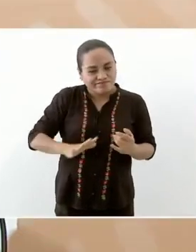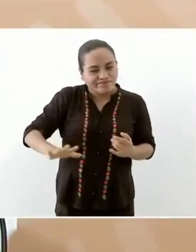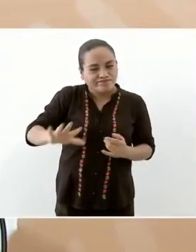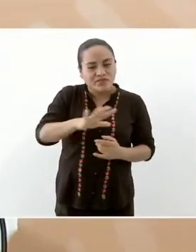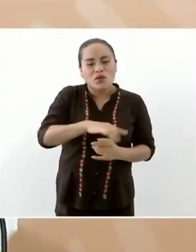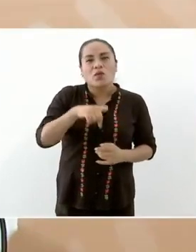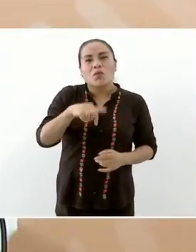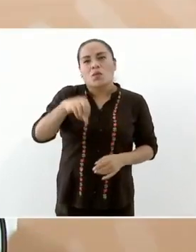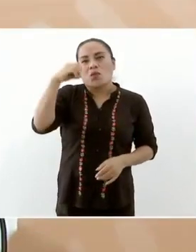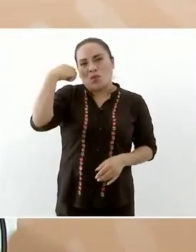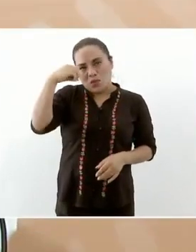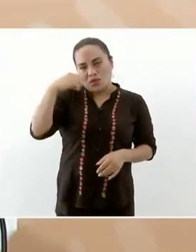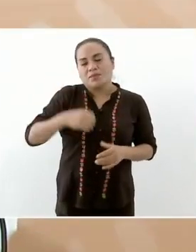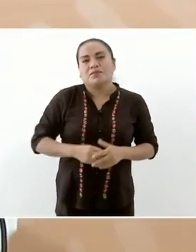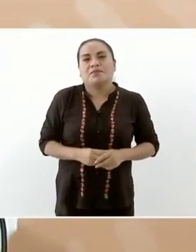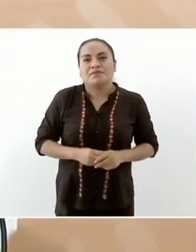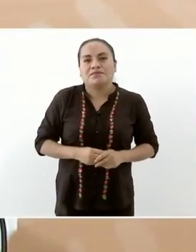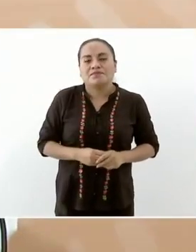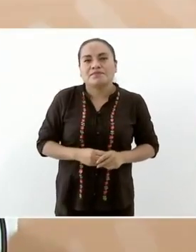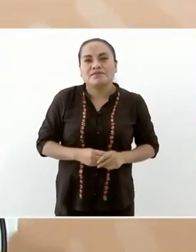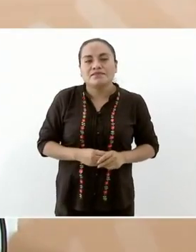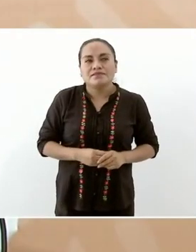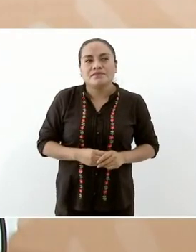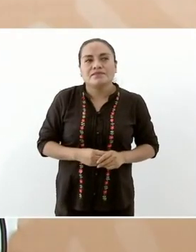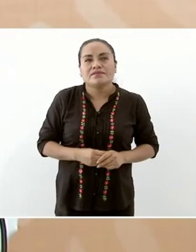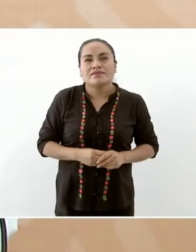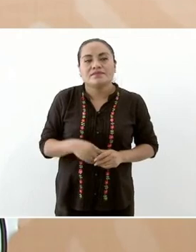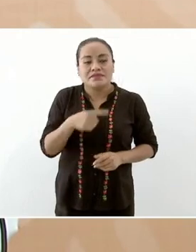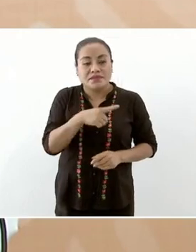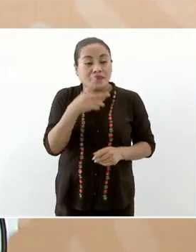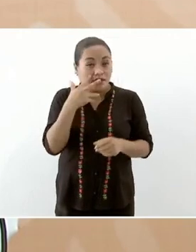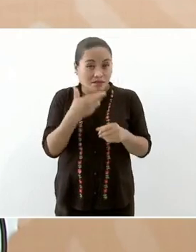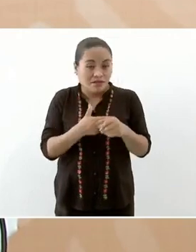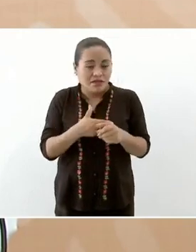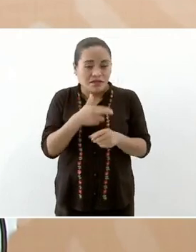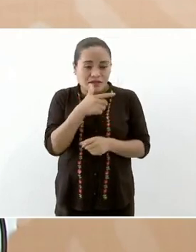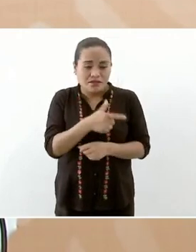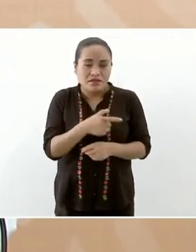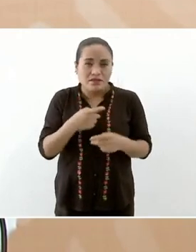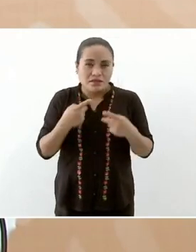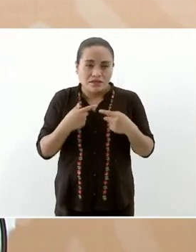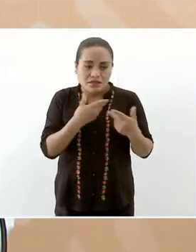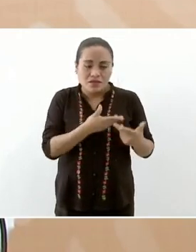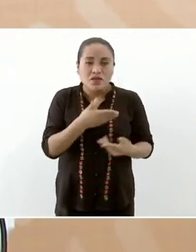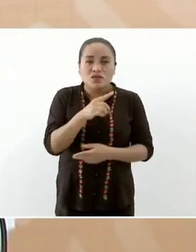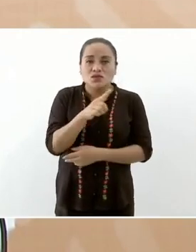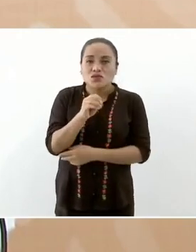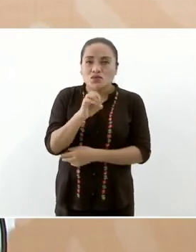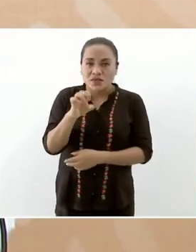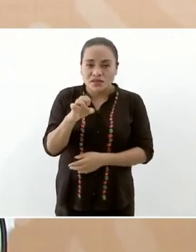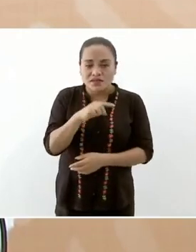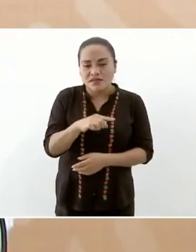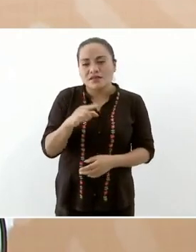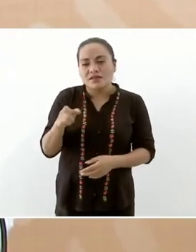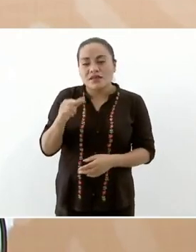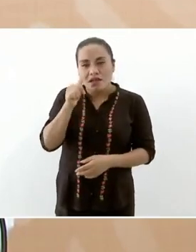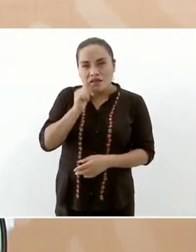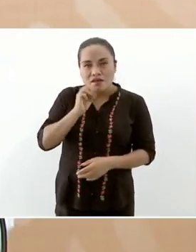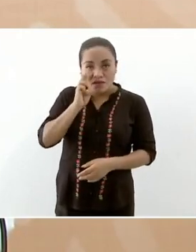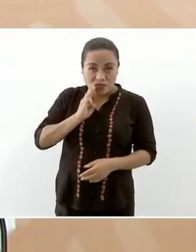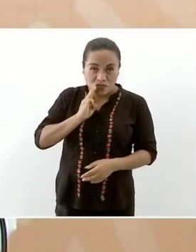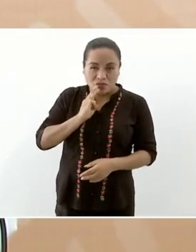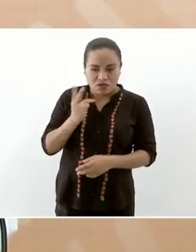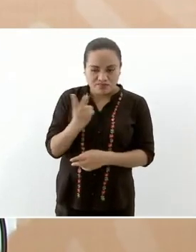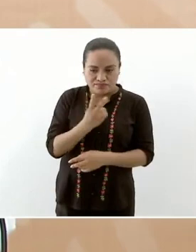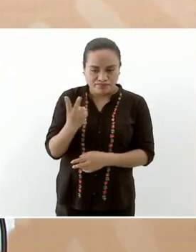entonces esto le corresponde a Zoe y a Alejandro y